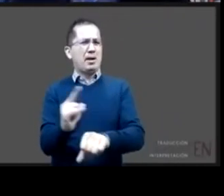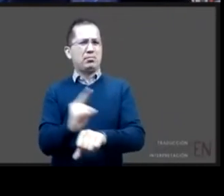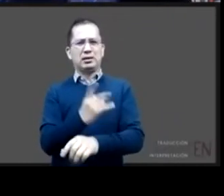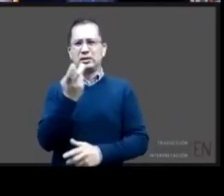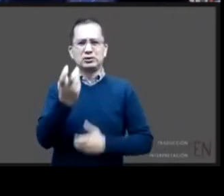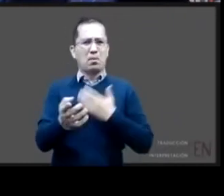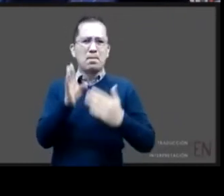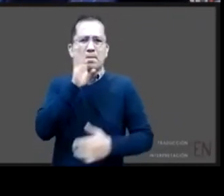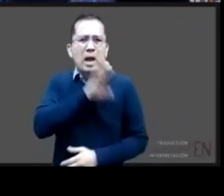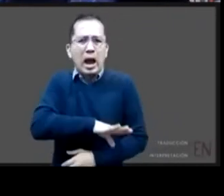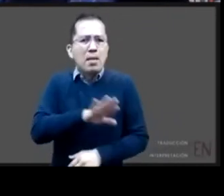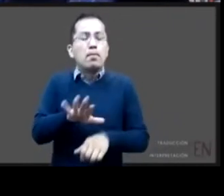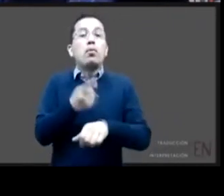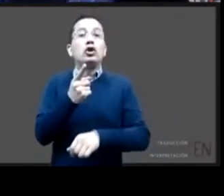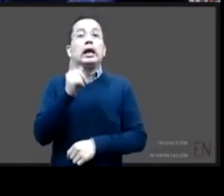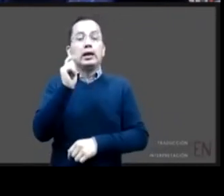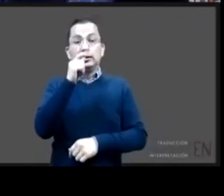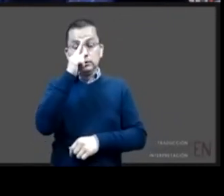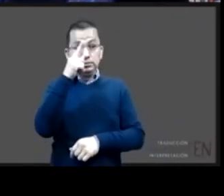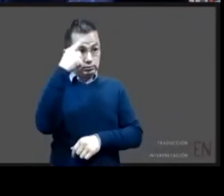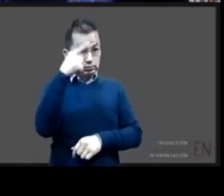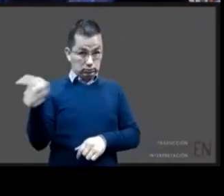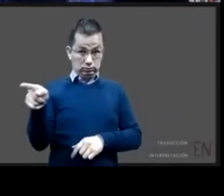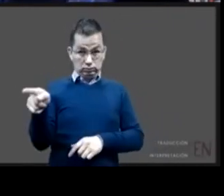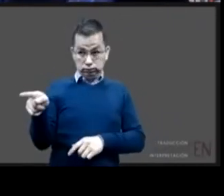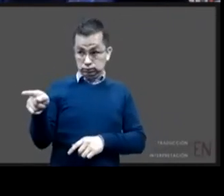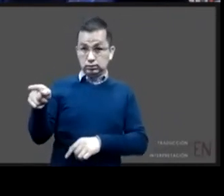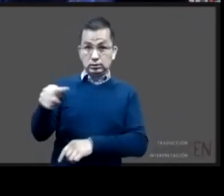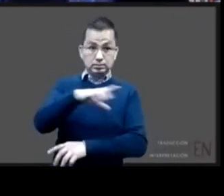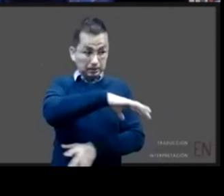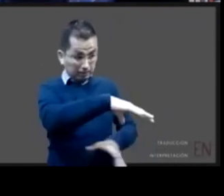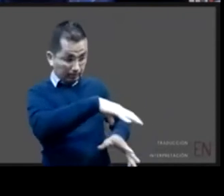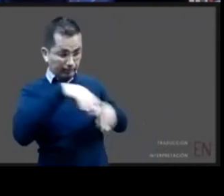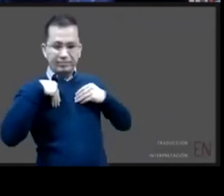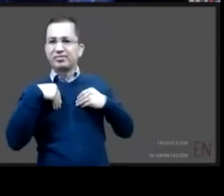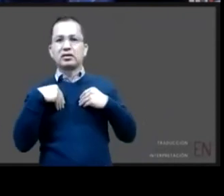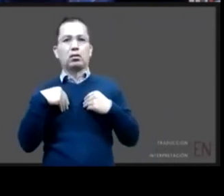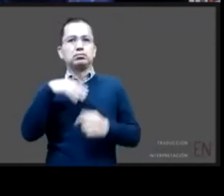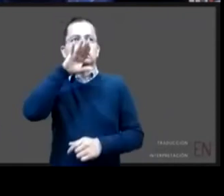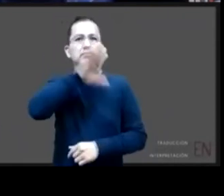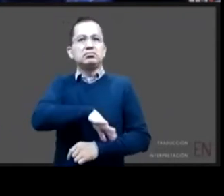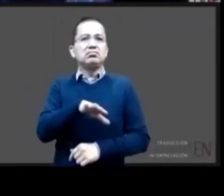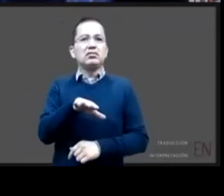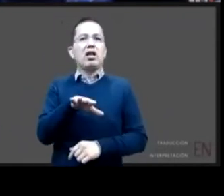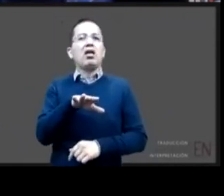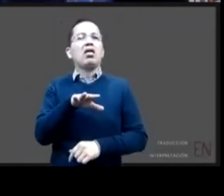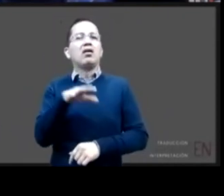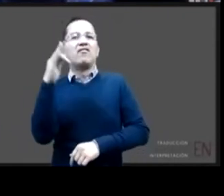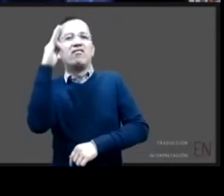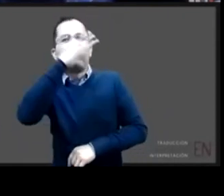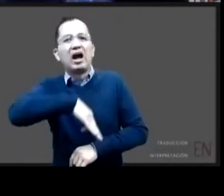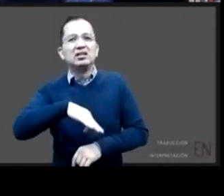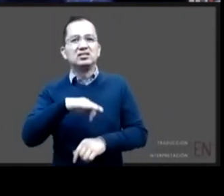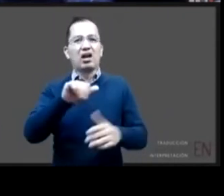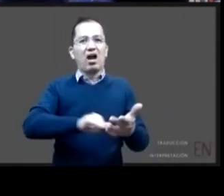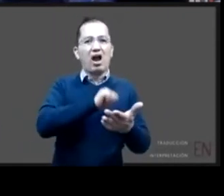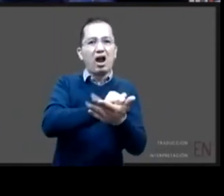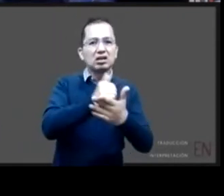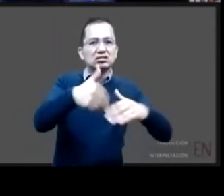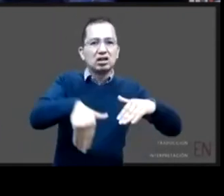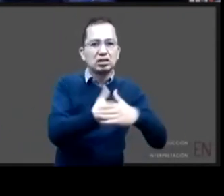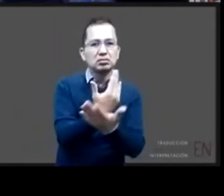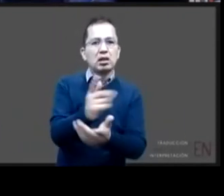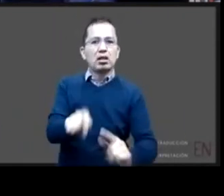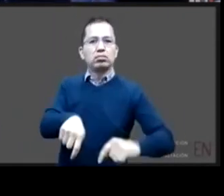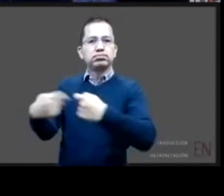procesos de adopción fueron procesos irregulares que conforme ha pasado el tiempo se han venido actualizando estos protocolos para